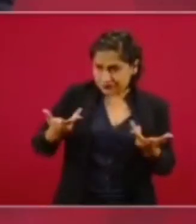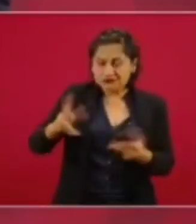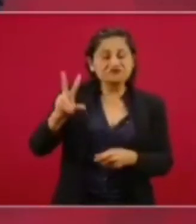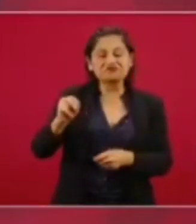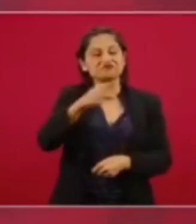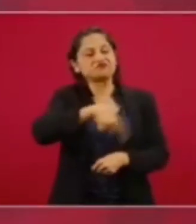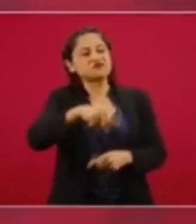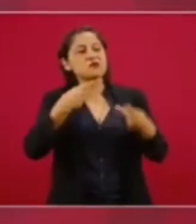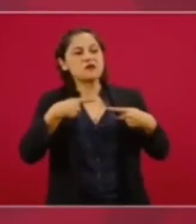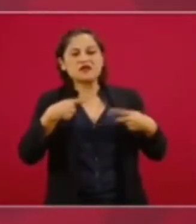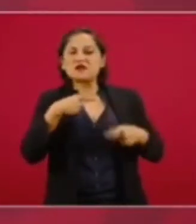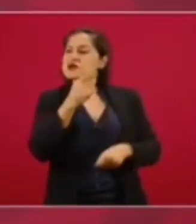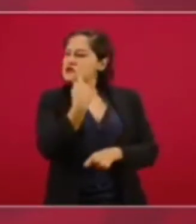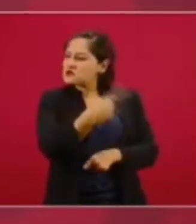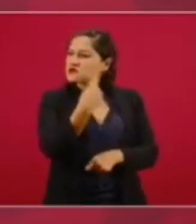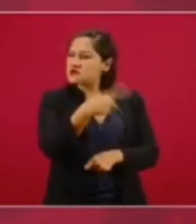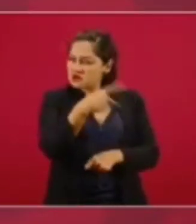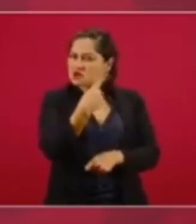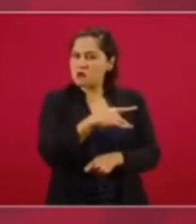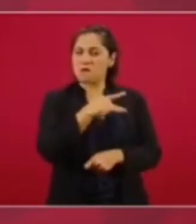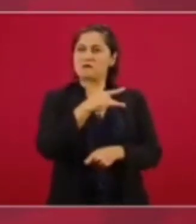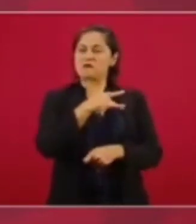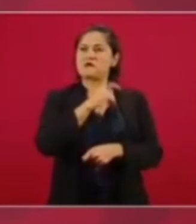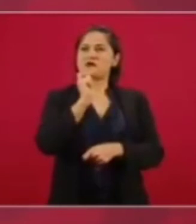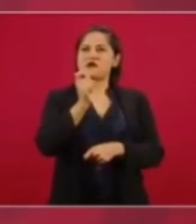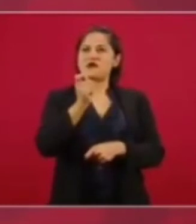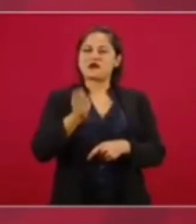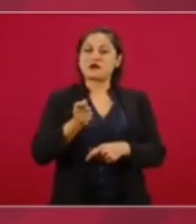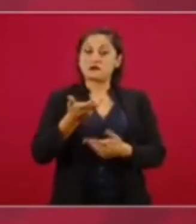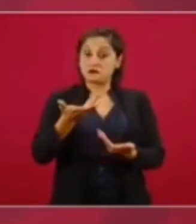porque es todo un acontecimiento.